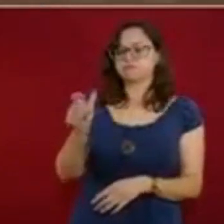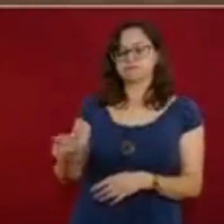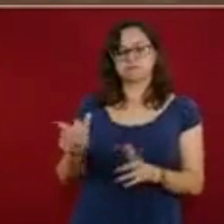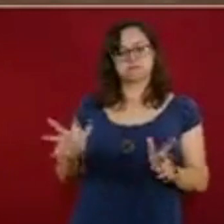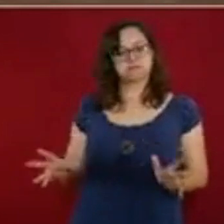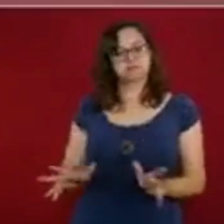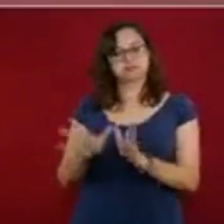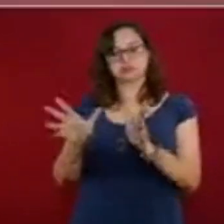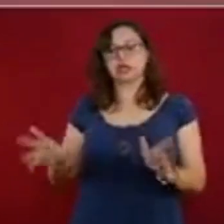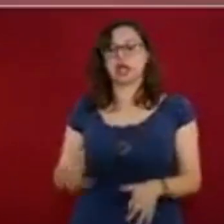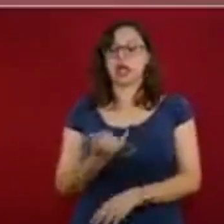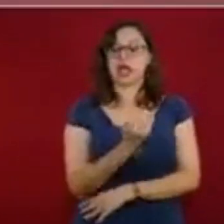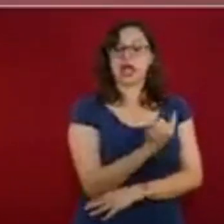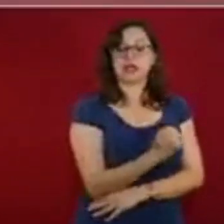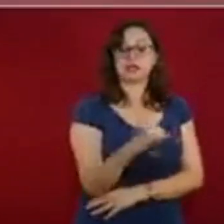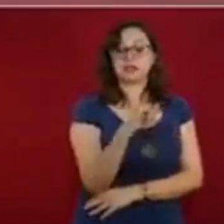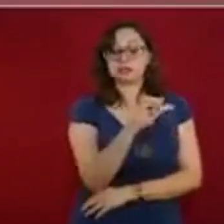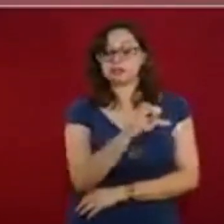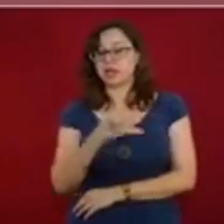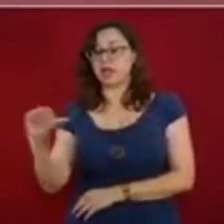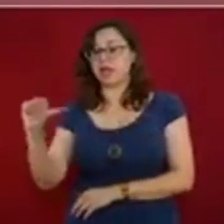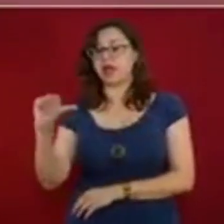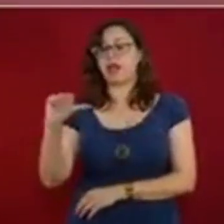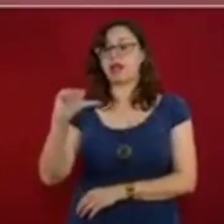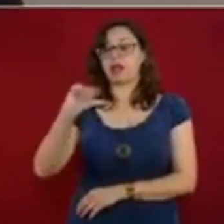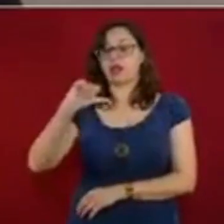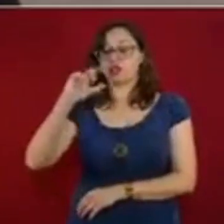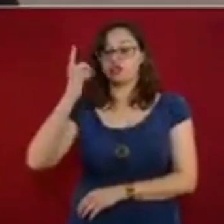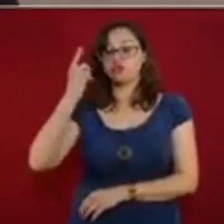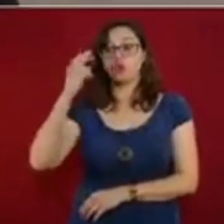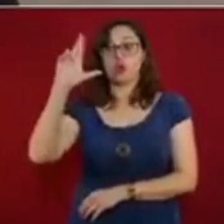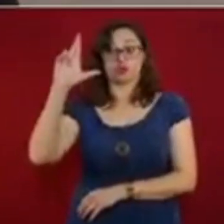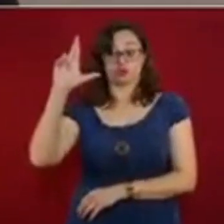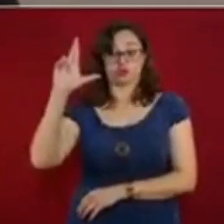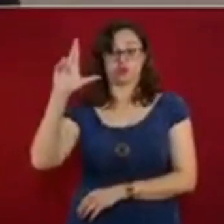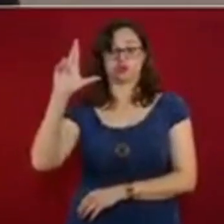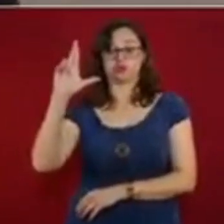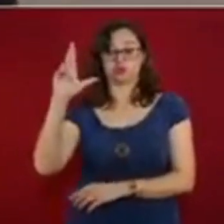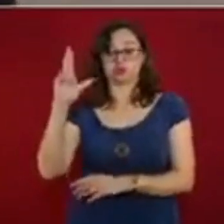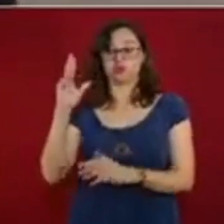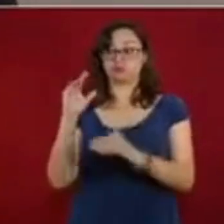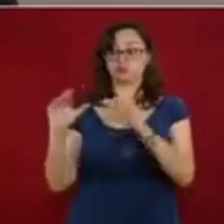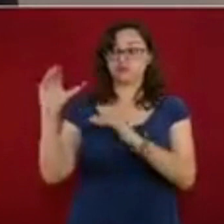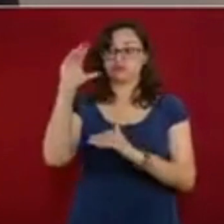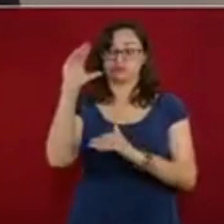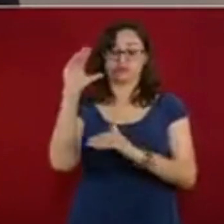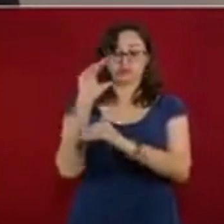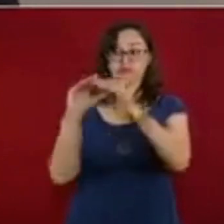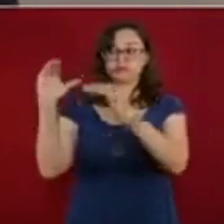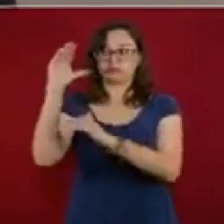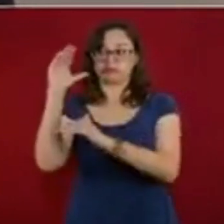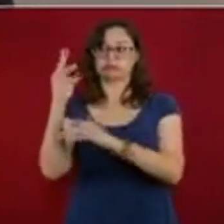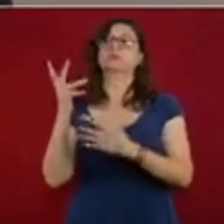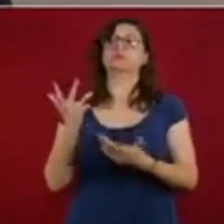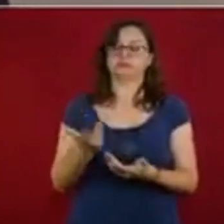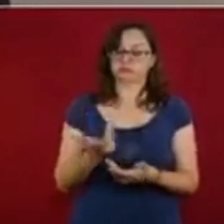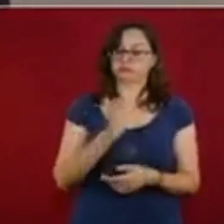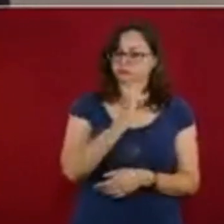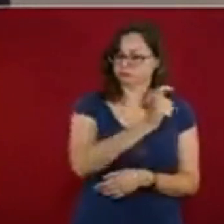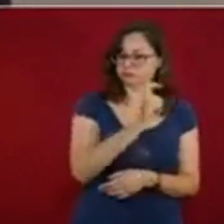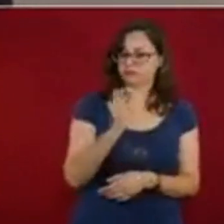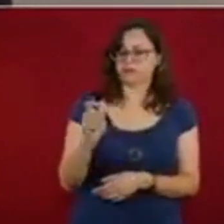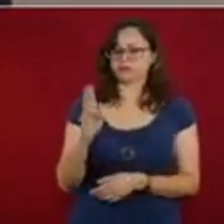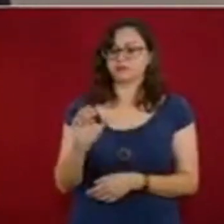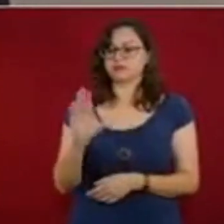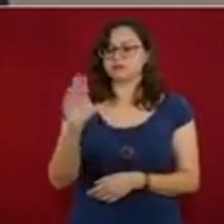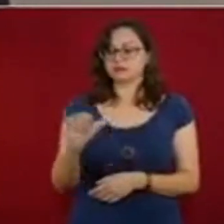desde preescolar hasta doctorado. Ya hemos llegado